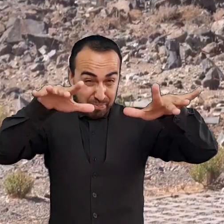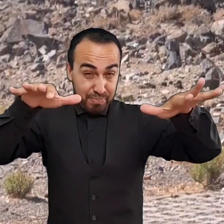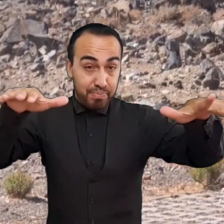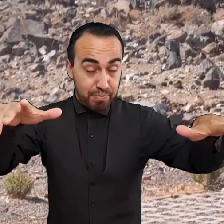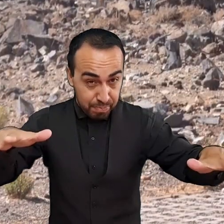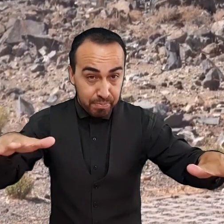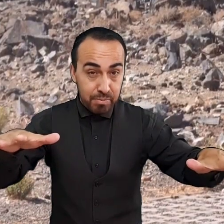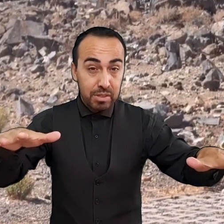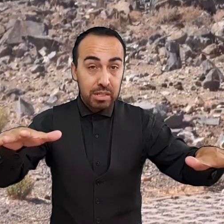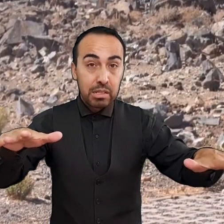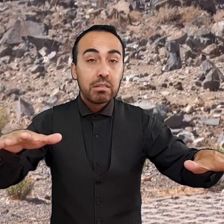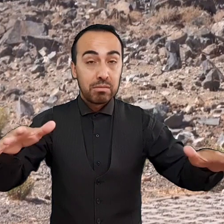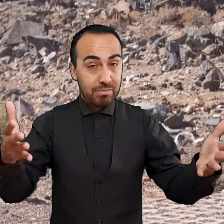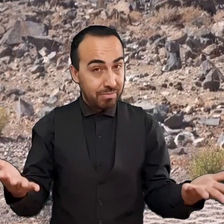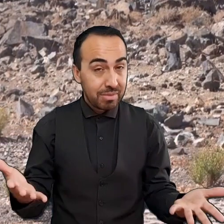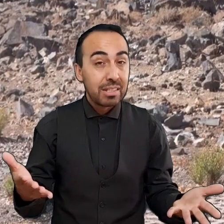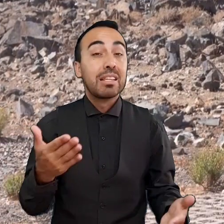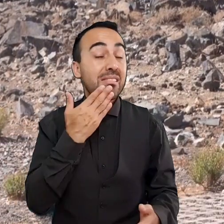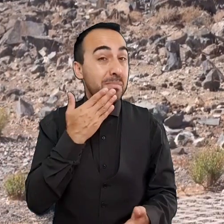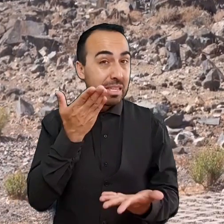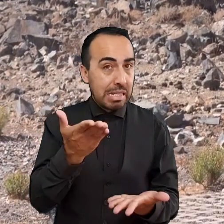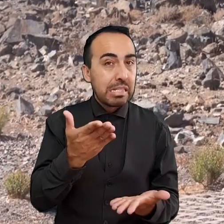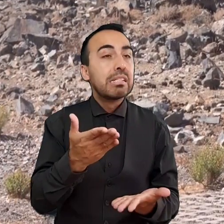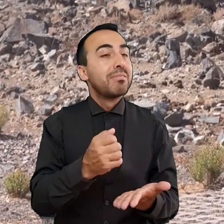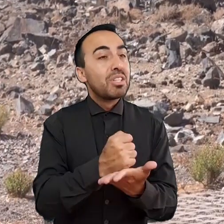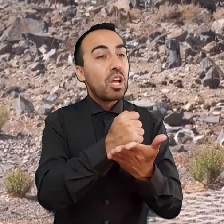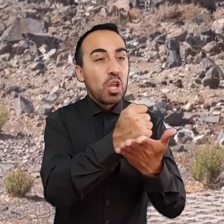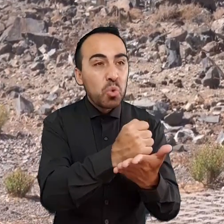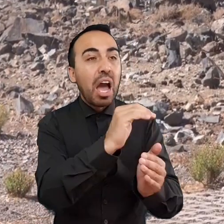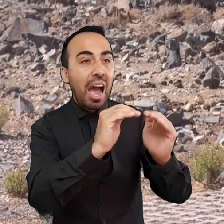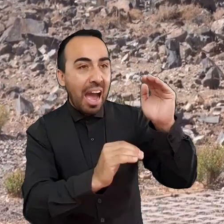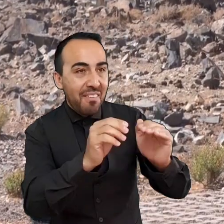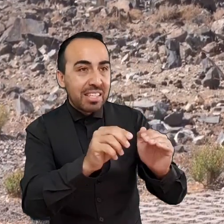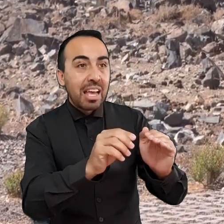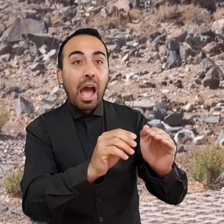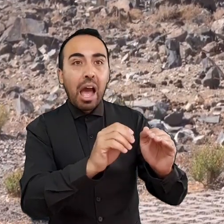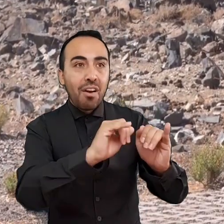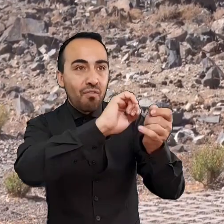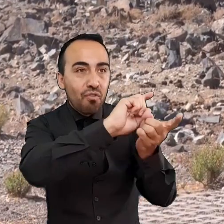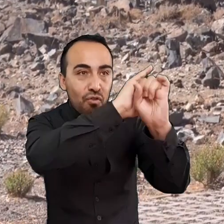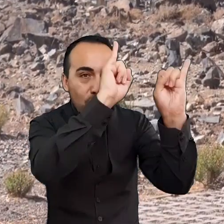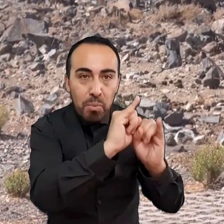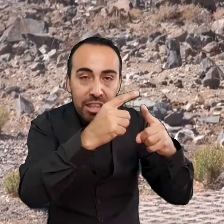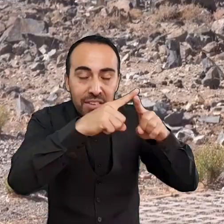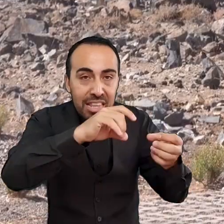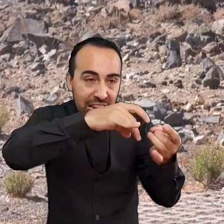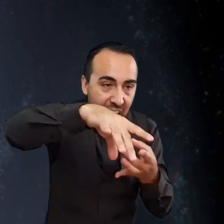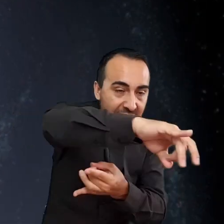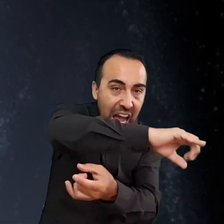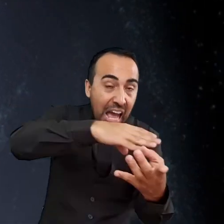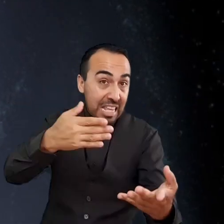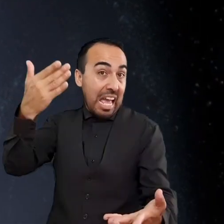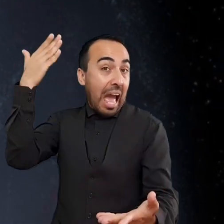ayudado a dar forma a las galaxias mientras se formaban en el universo primitivo. Pero, ¿qué tan frecuentes